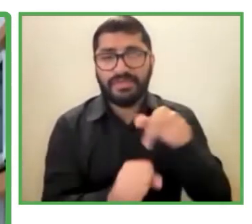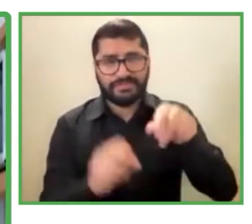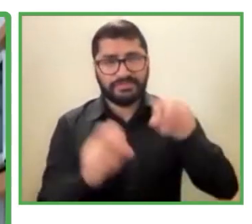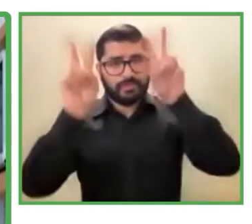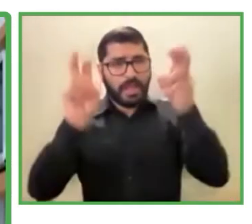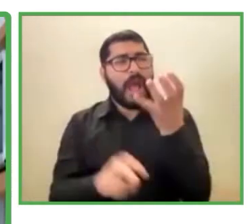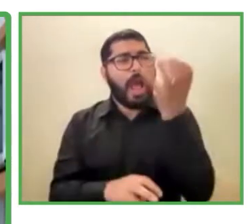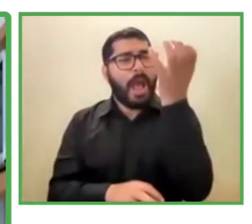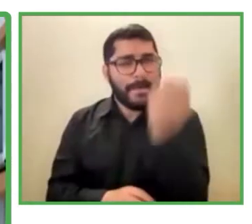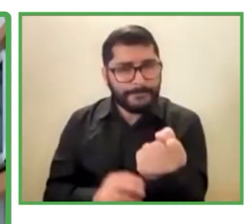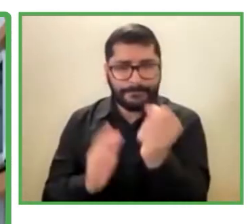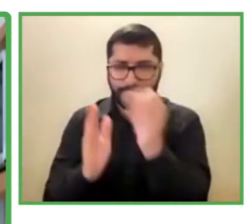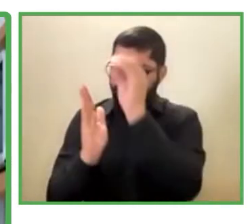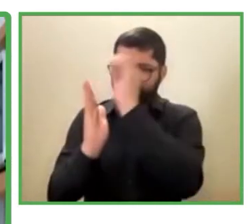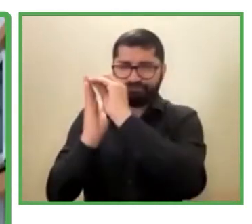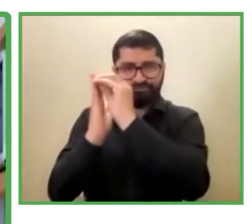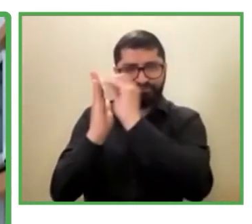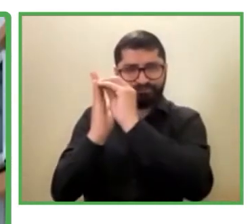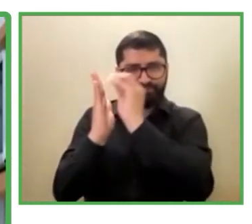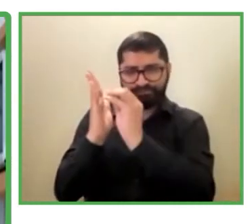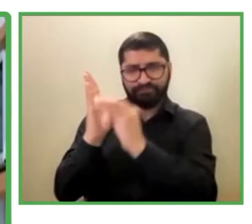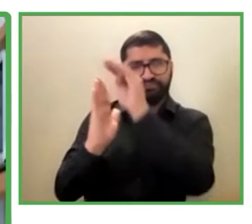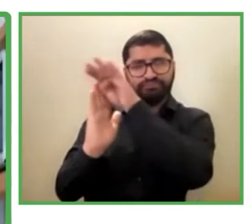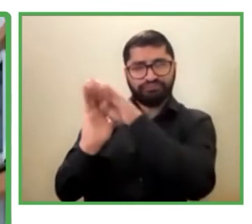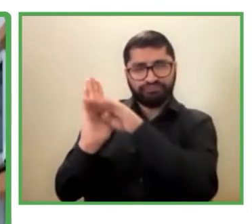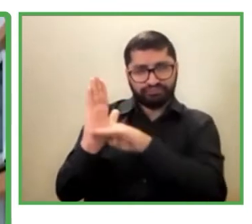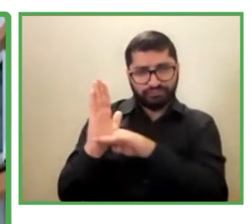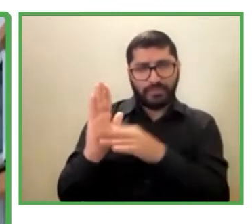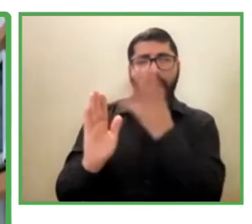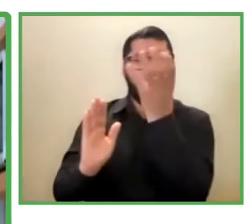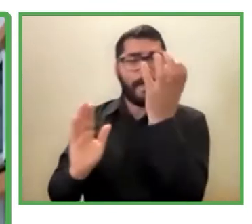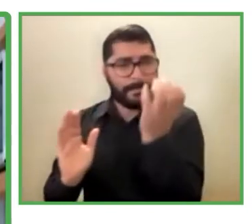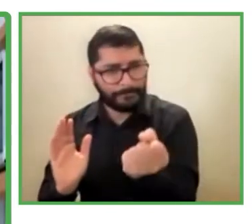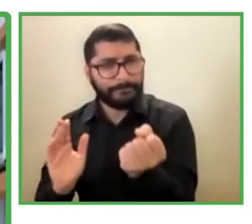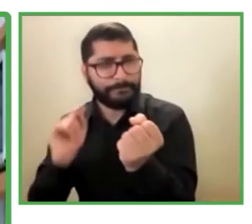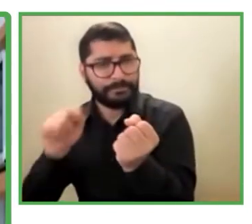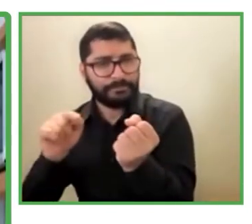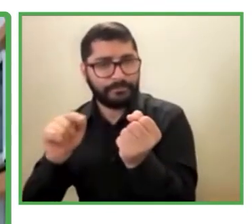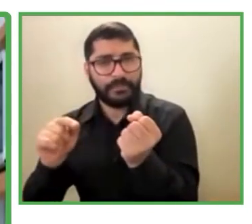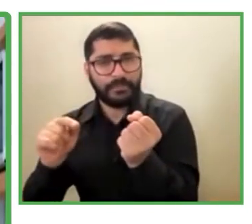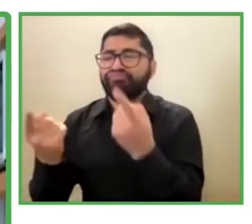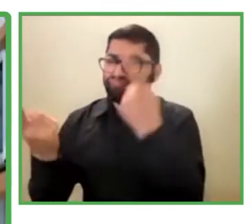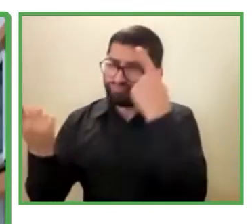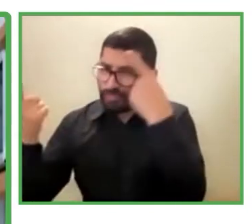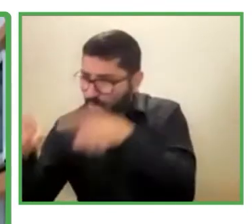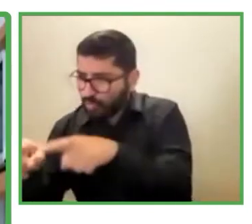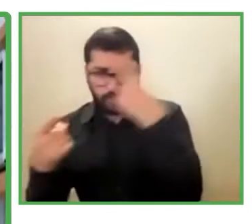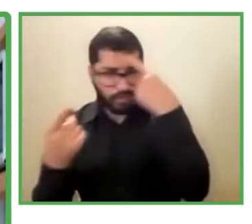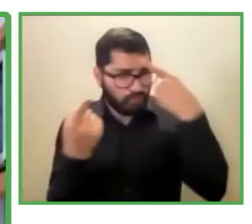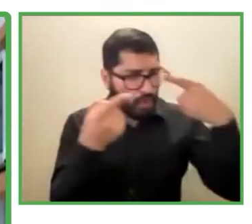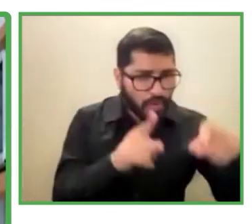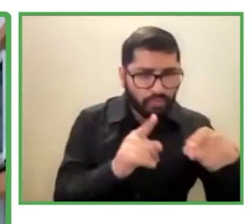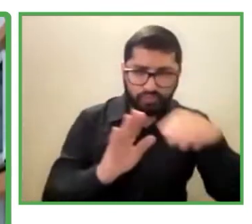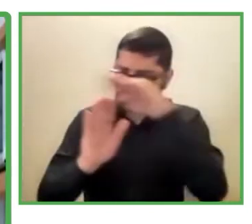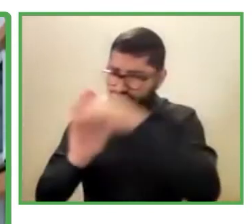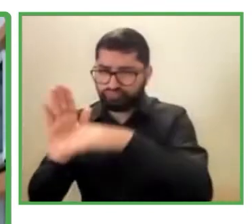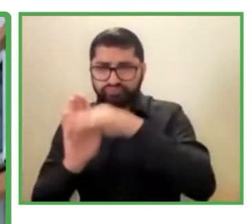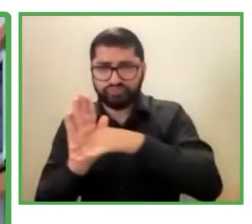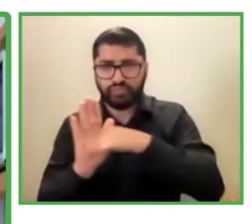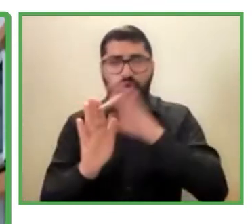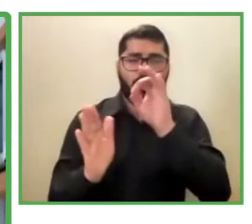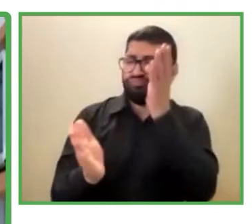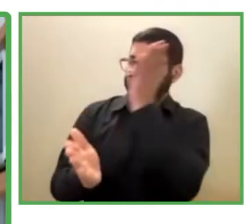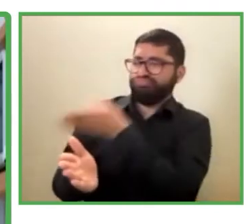citas, sus programas, sus cancelaciones, las razones por las cuales pudo haber cancelado o el